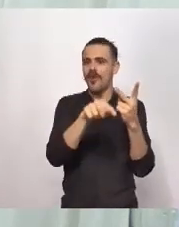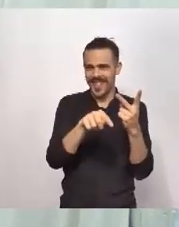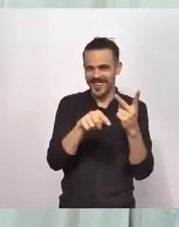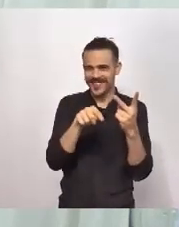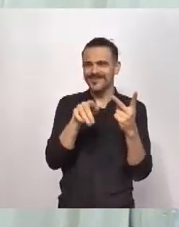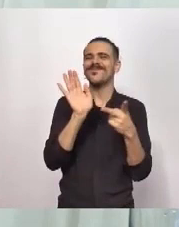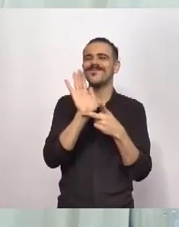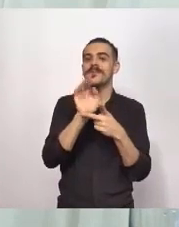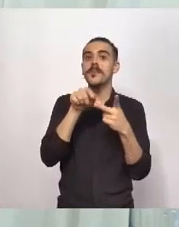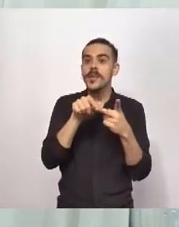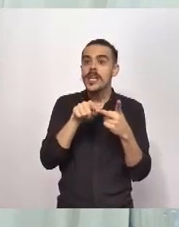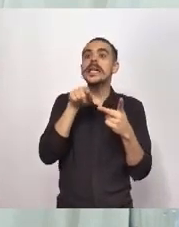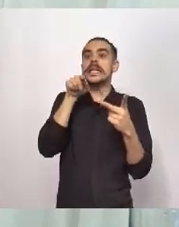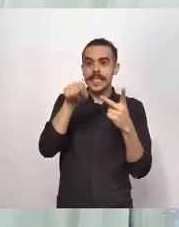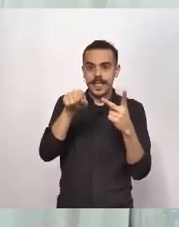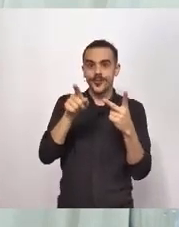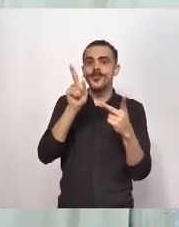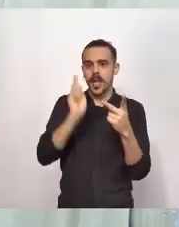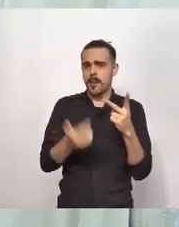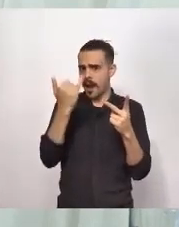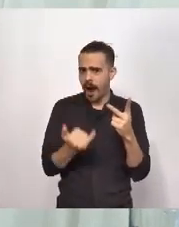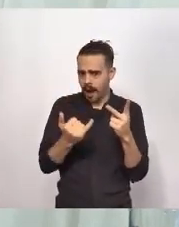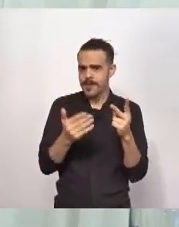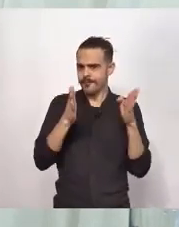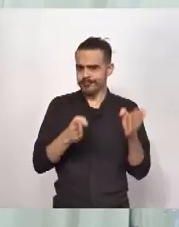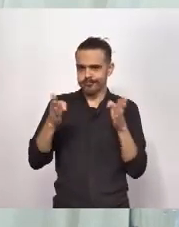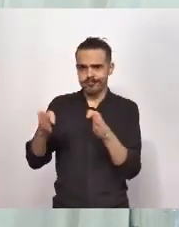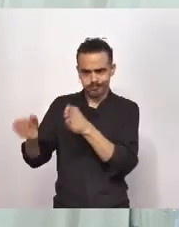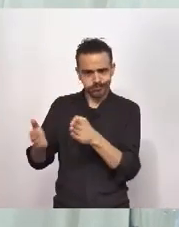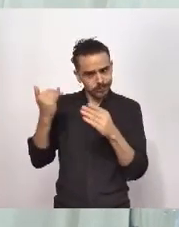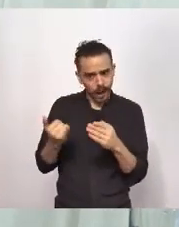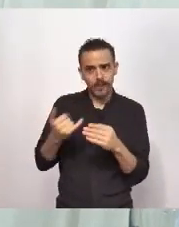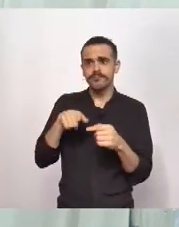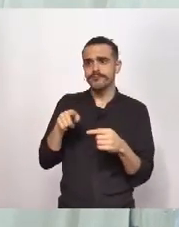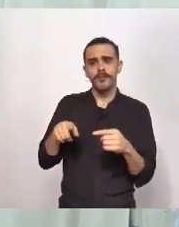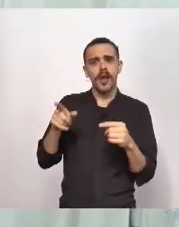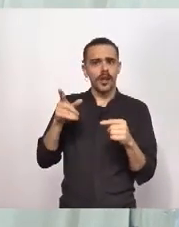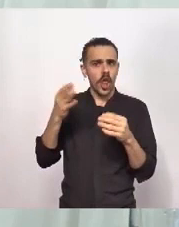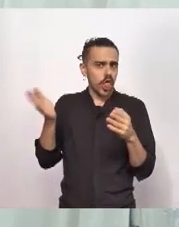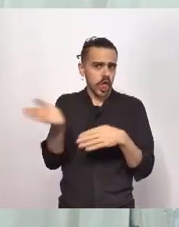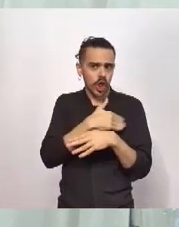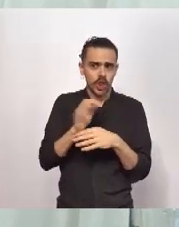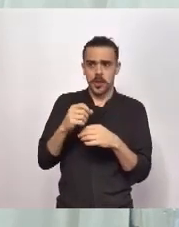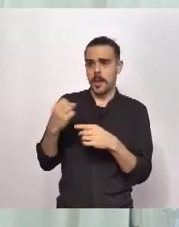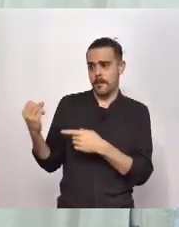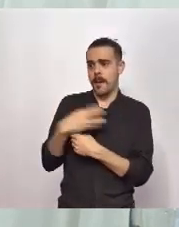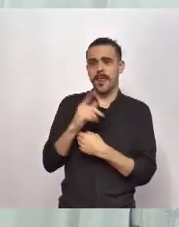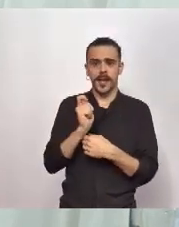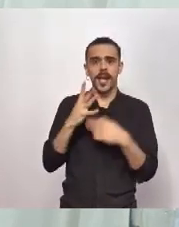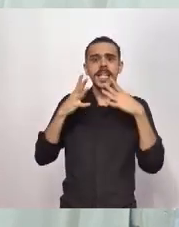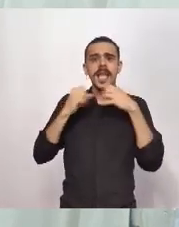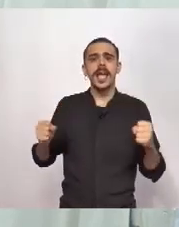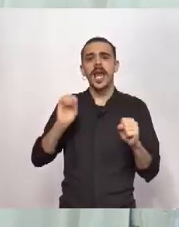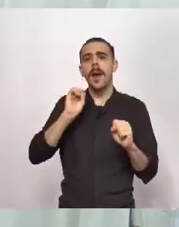donde esa información a nosotros nos llega por medio de la Secretaría de Modernización y el Ministerio de